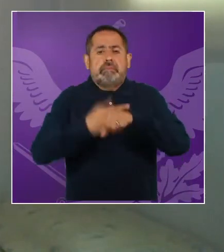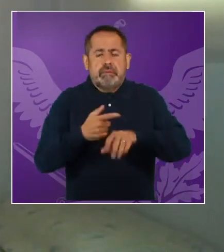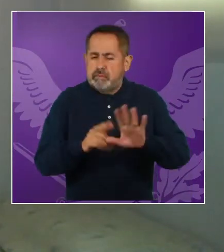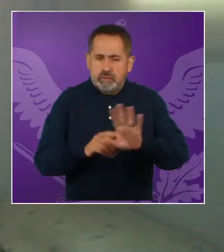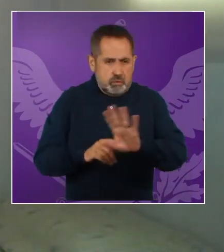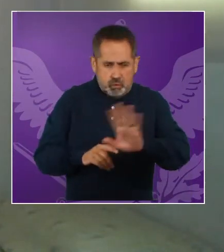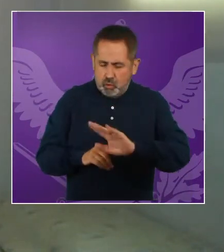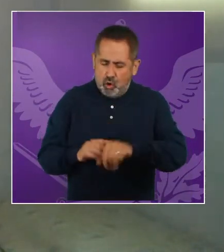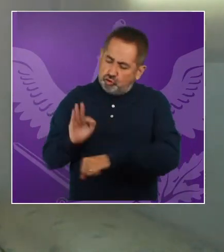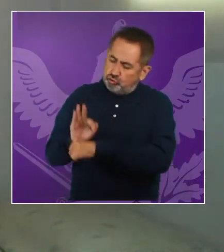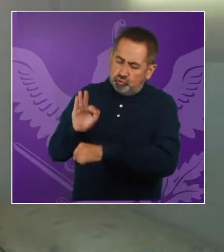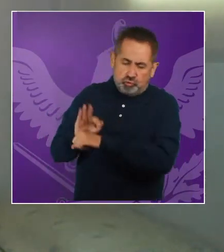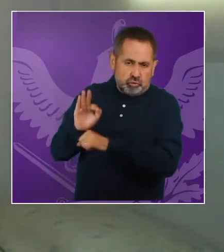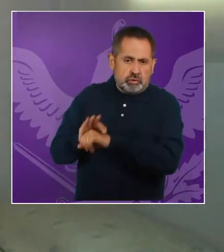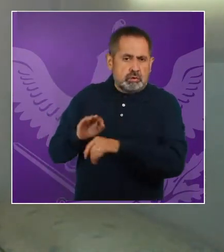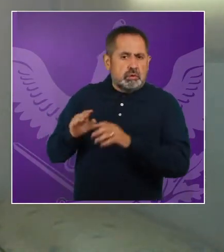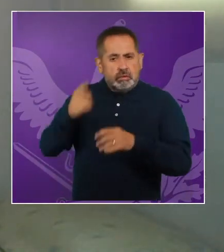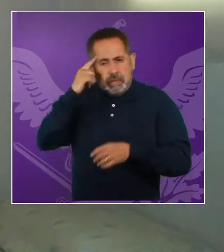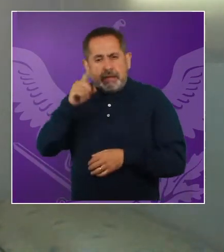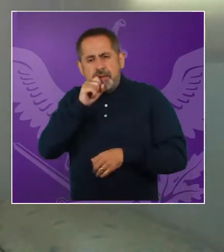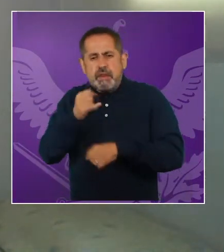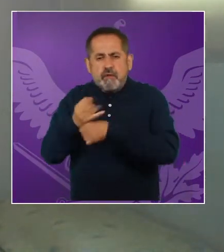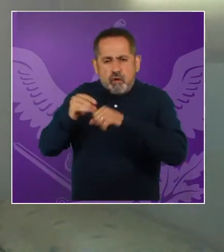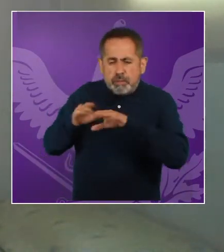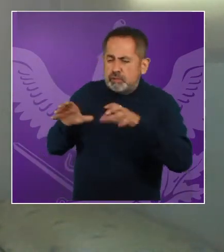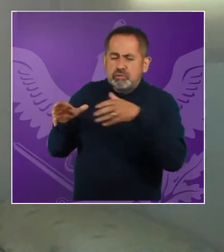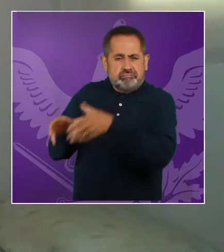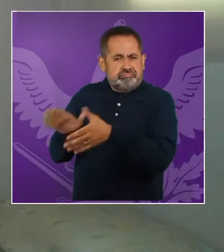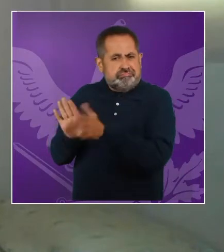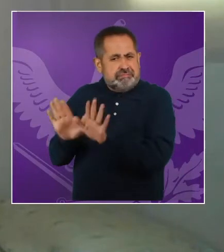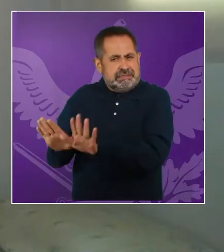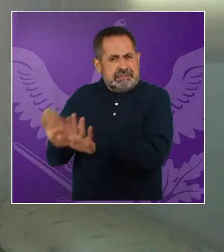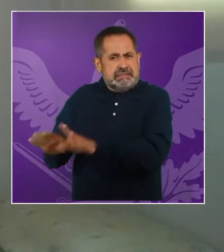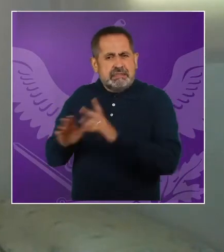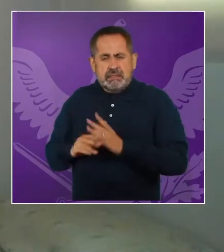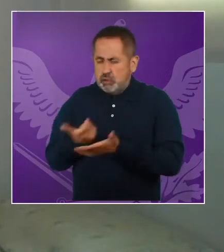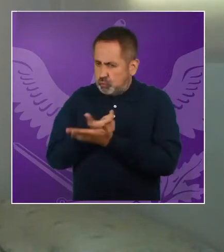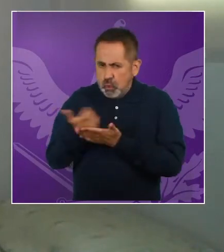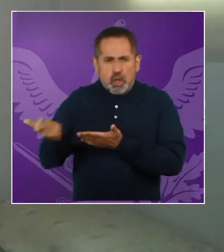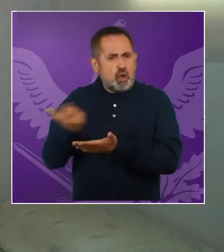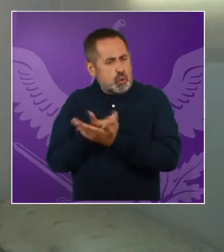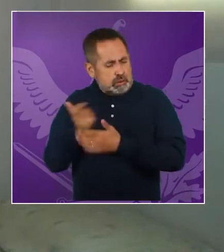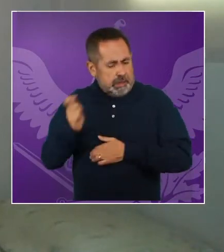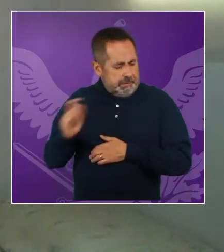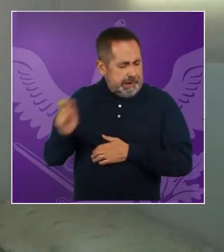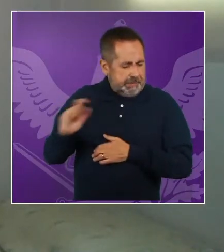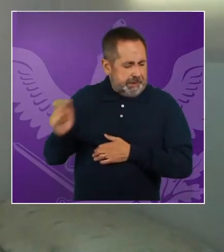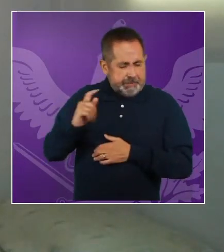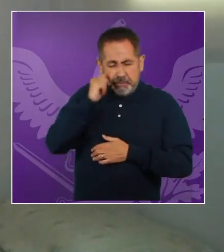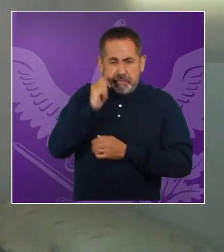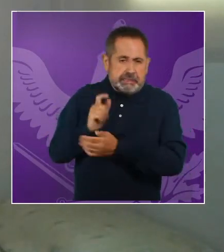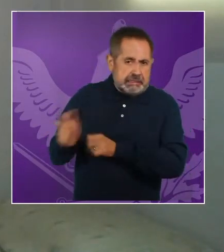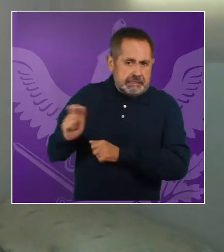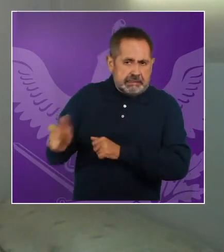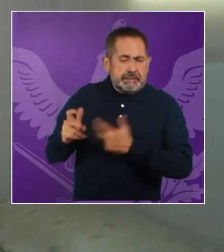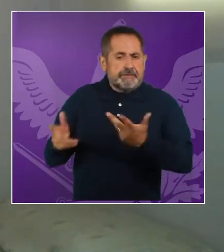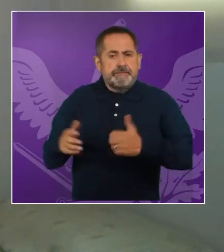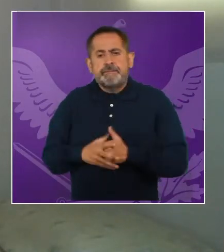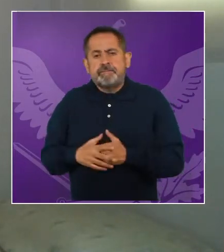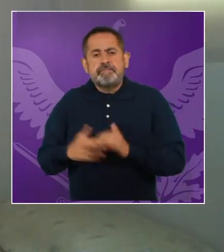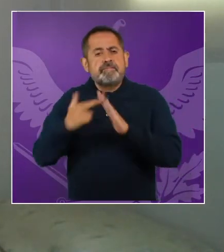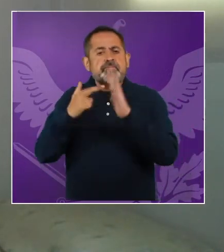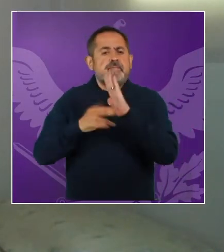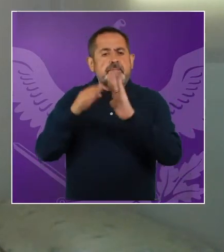¿no?, también algún tipo de información que las pueda comprometer a dejar de percibir sus ingresos. Este,